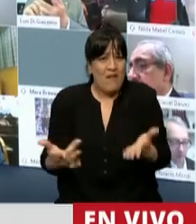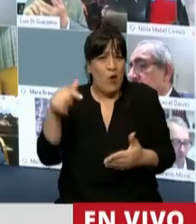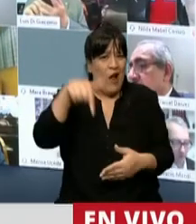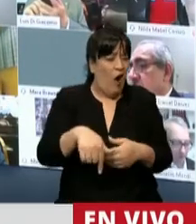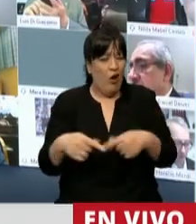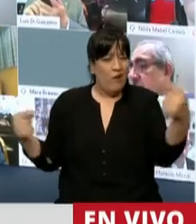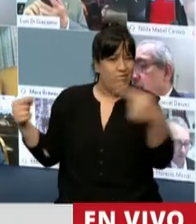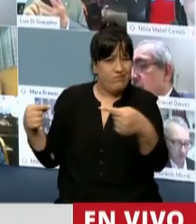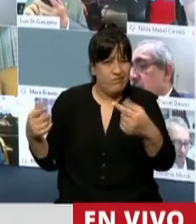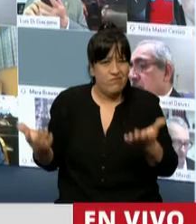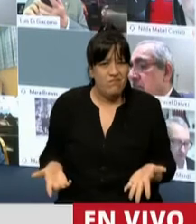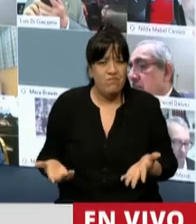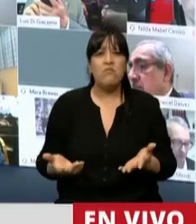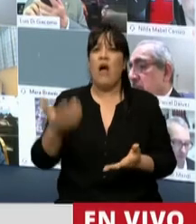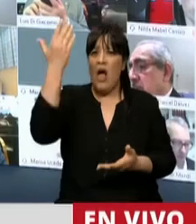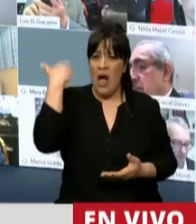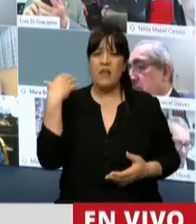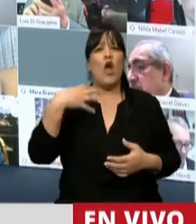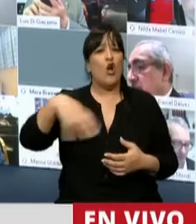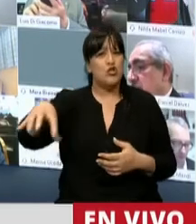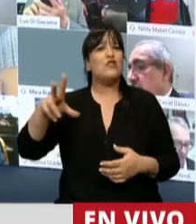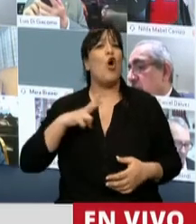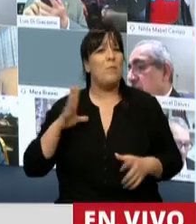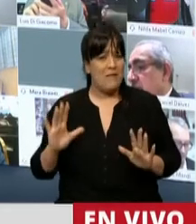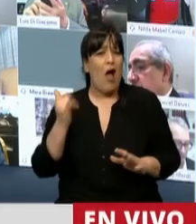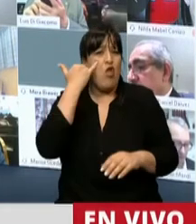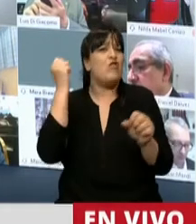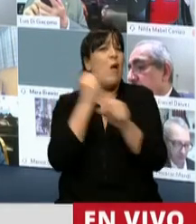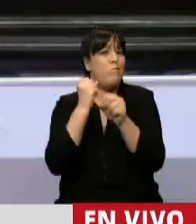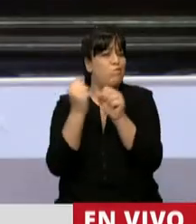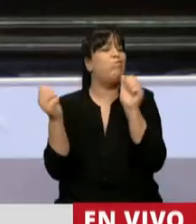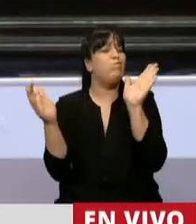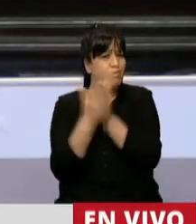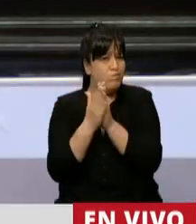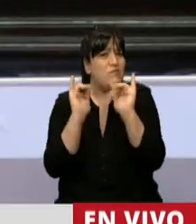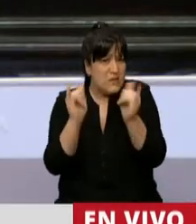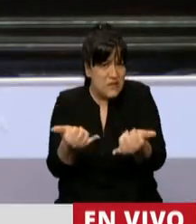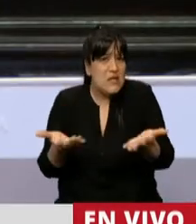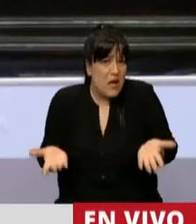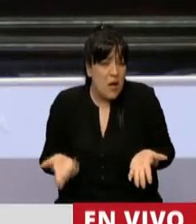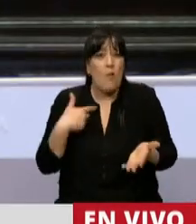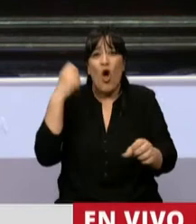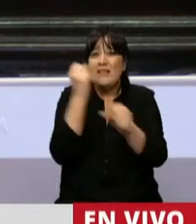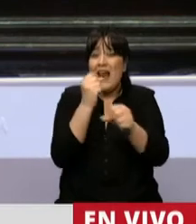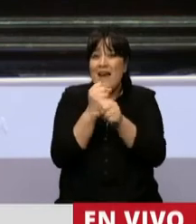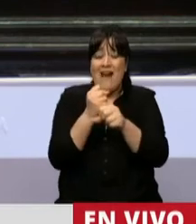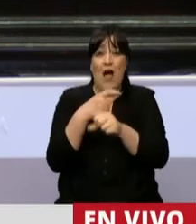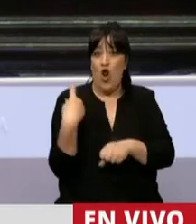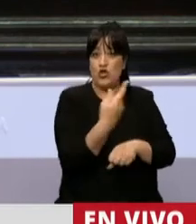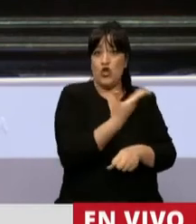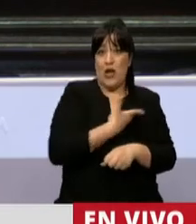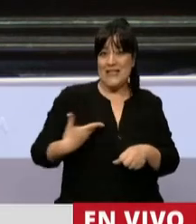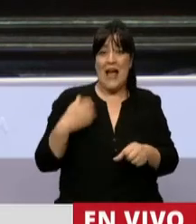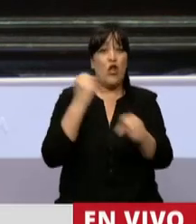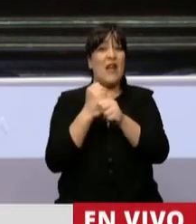trabajamos con el sector privado. Sí, señores diputados y señoras diputadas. Porque trabajar con el sector privado